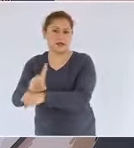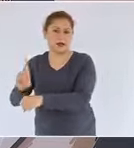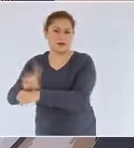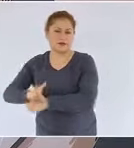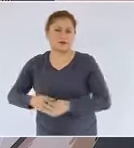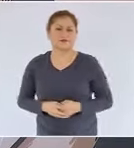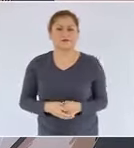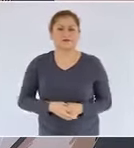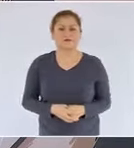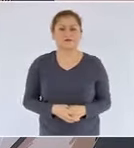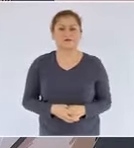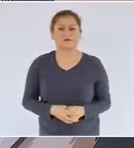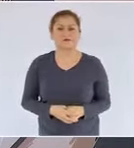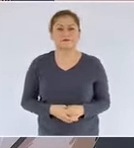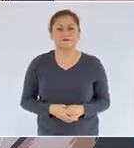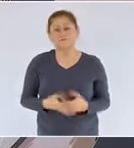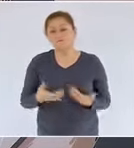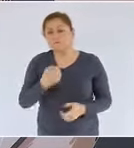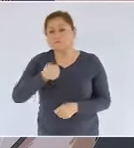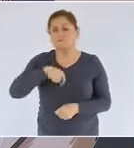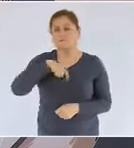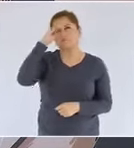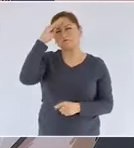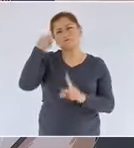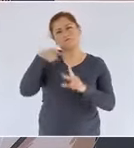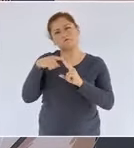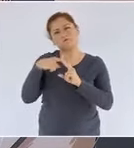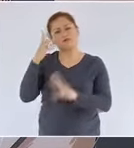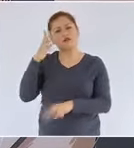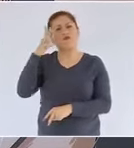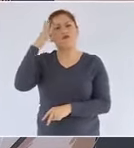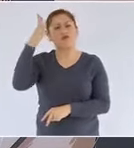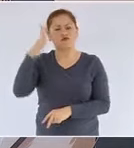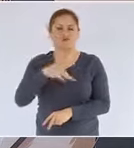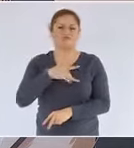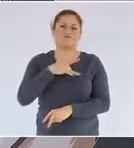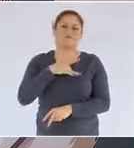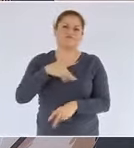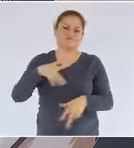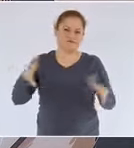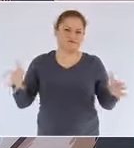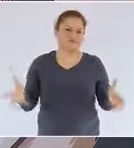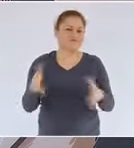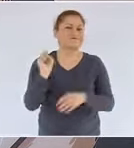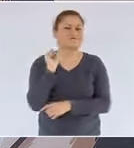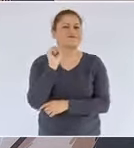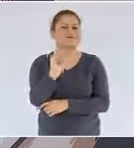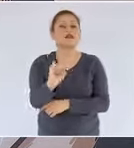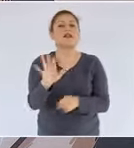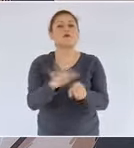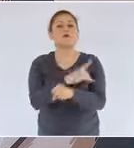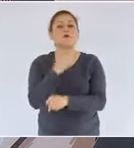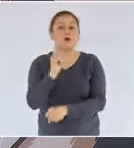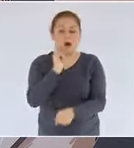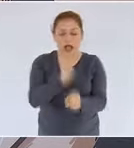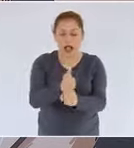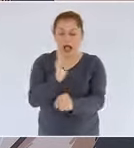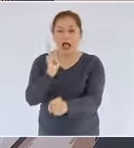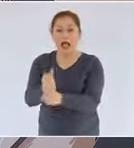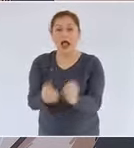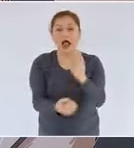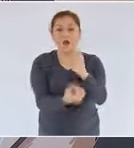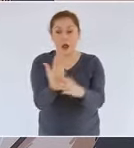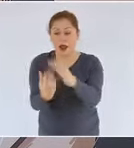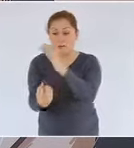La producción futura de gas es muy alentadora debido a que los nuevos descubrimientos poseen